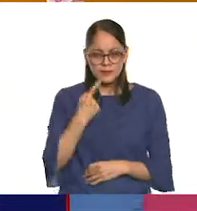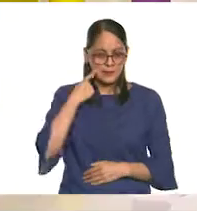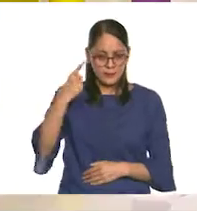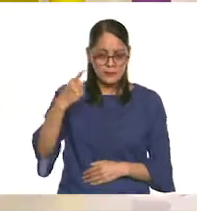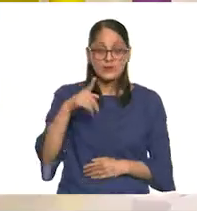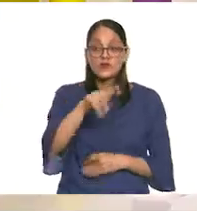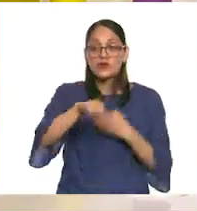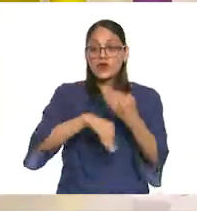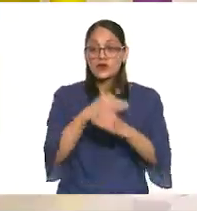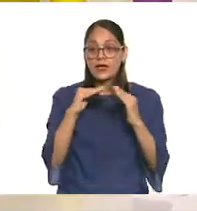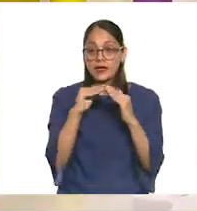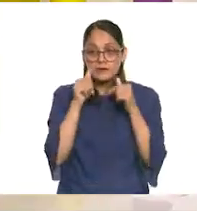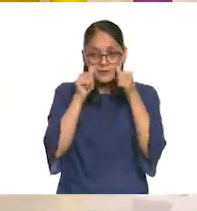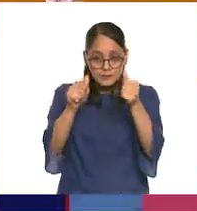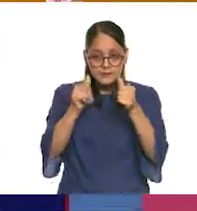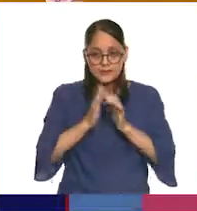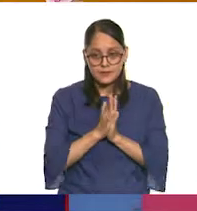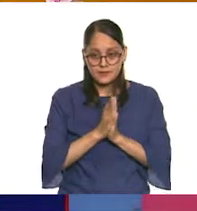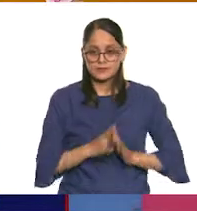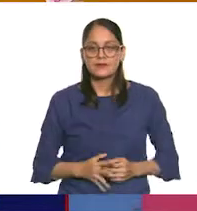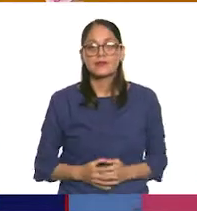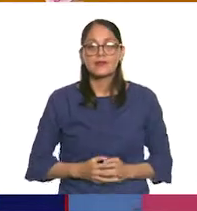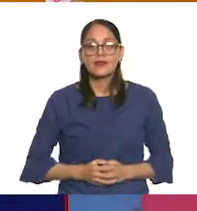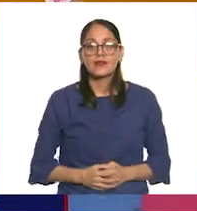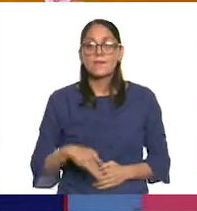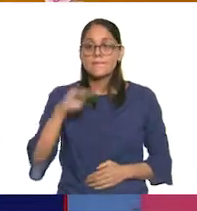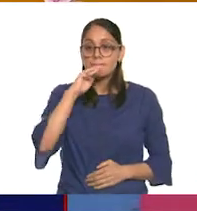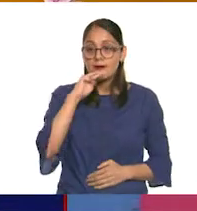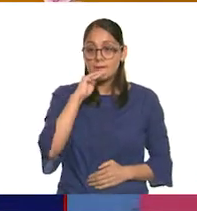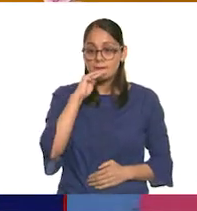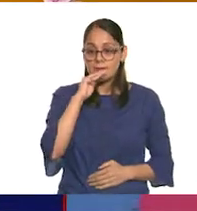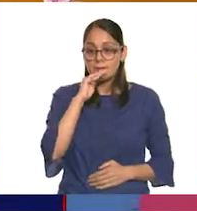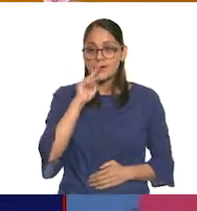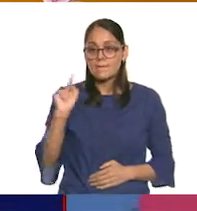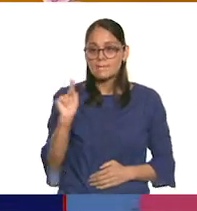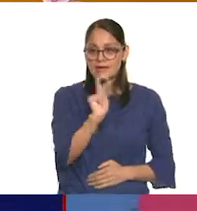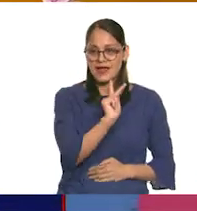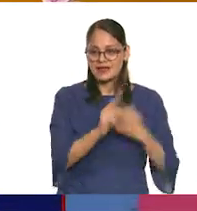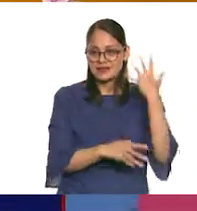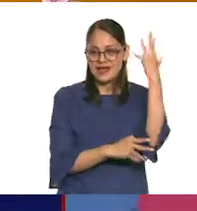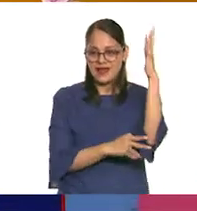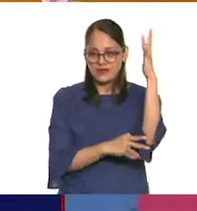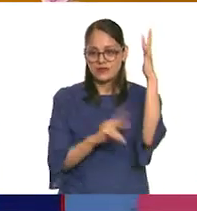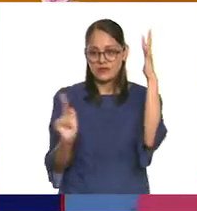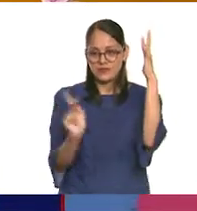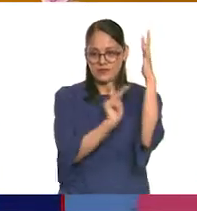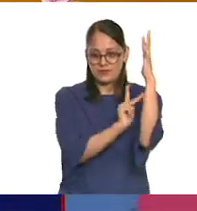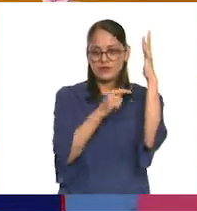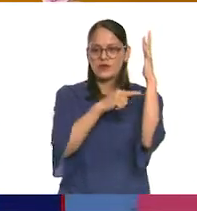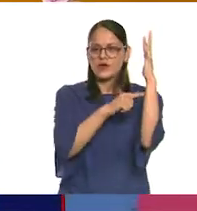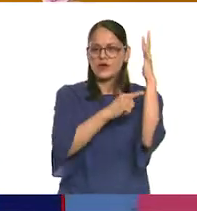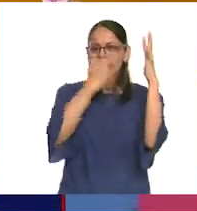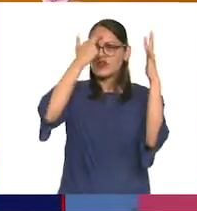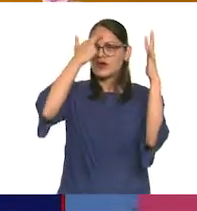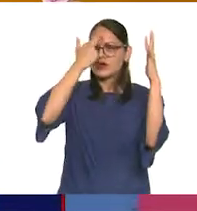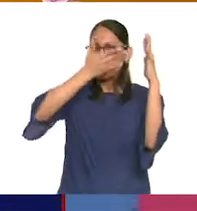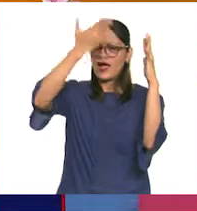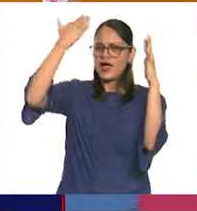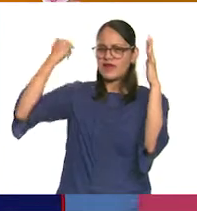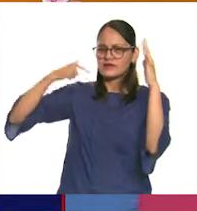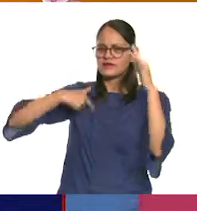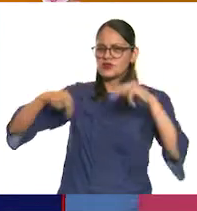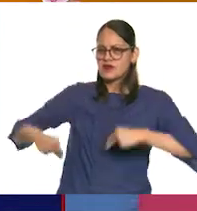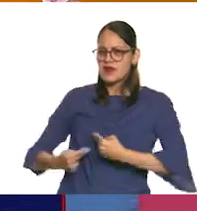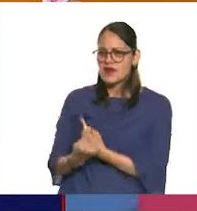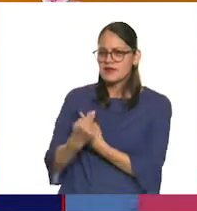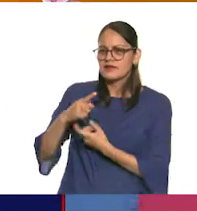atención en casa, niñas y niños. Exactamente. La mamá, Eric, es como un árbol. Nos recuerda nuestras raíces, nos